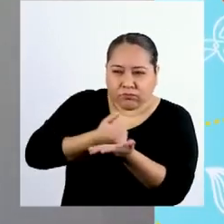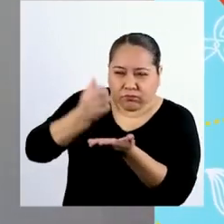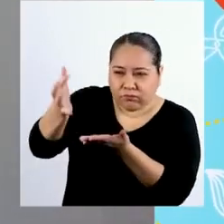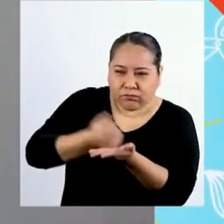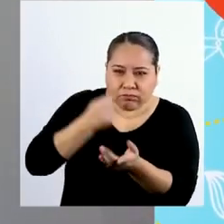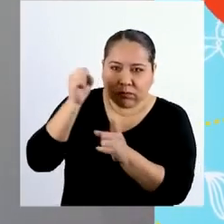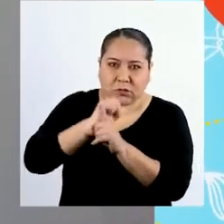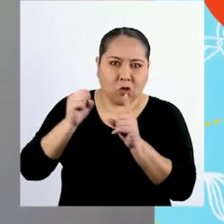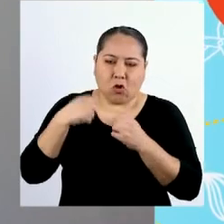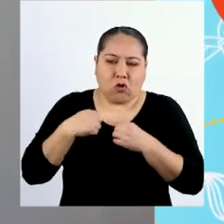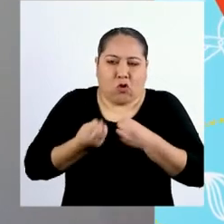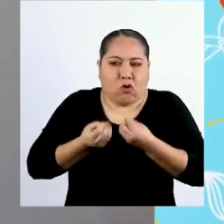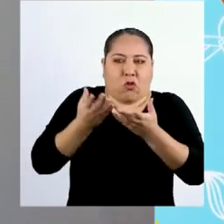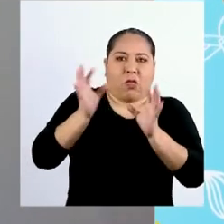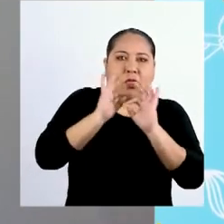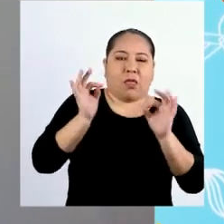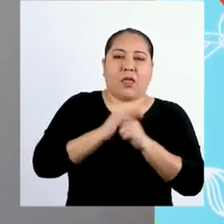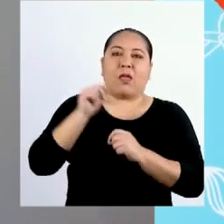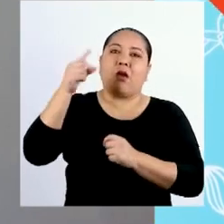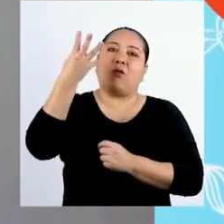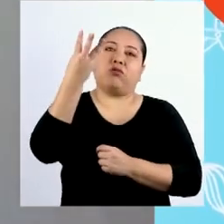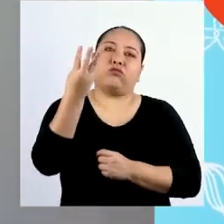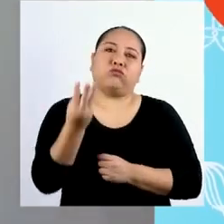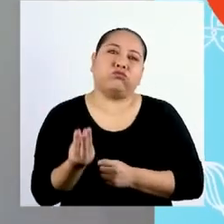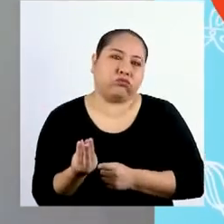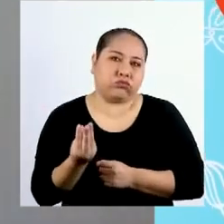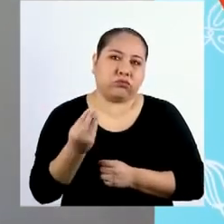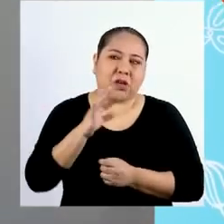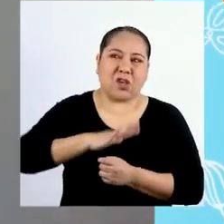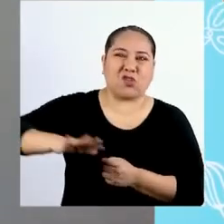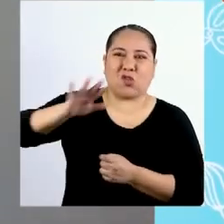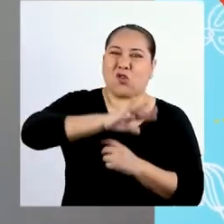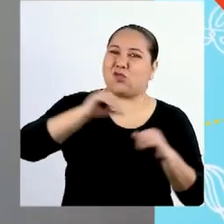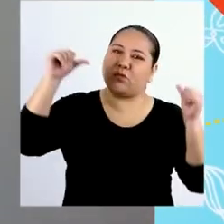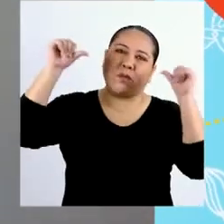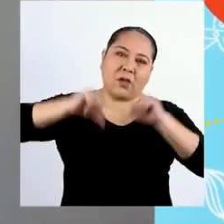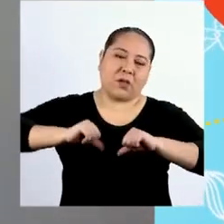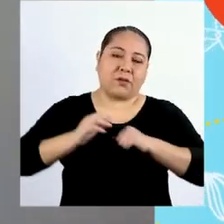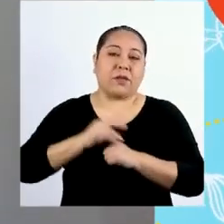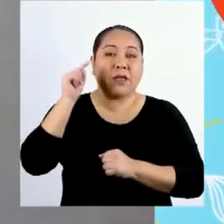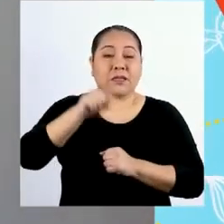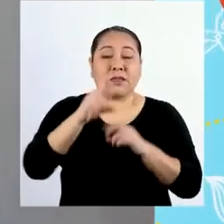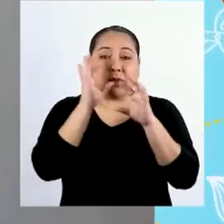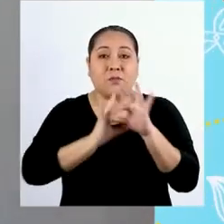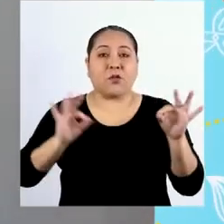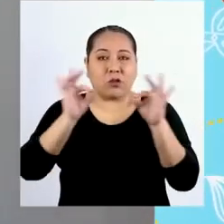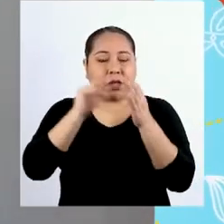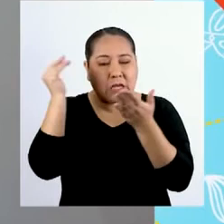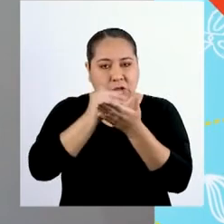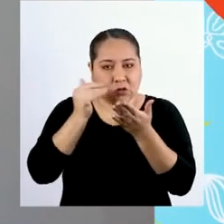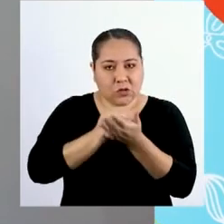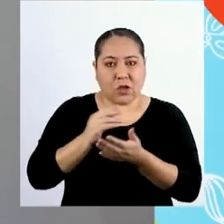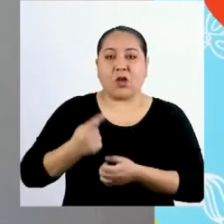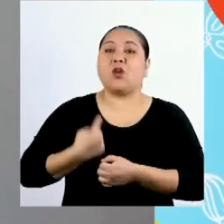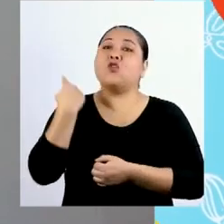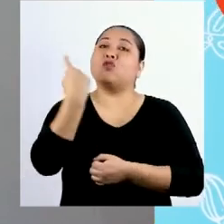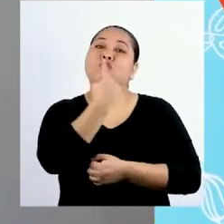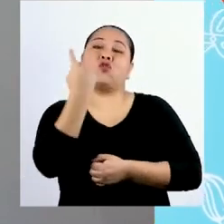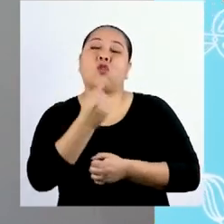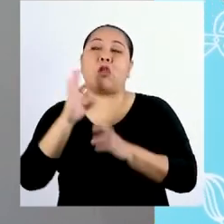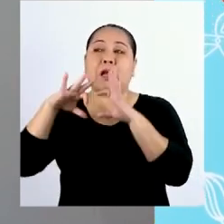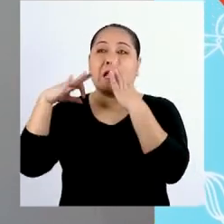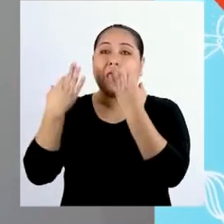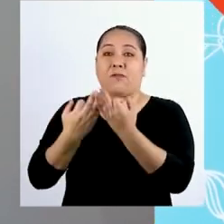sin brindar nada a cambio, habría más escasez y estaríamos todos peor. Por eso es importante estudiar, para así no solo